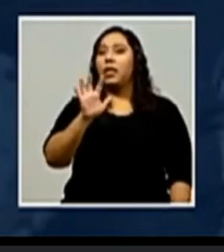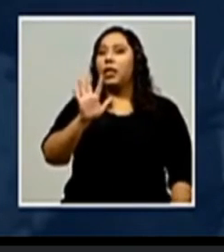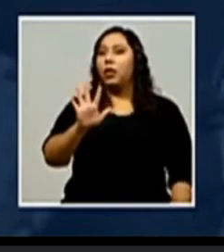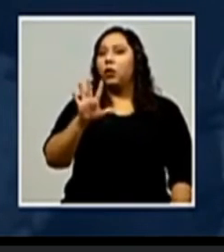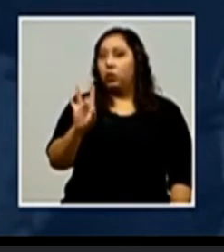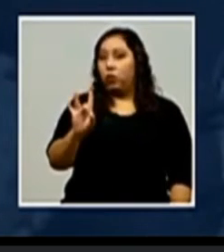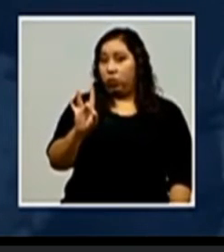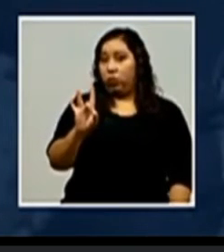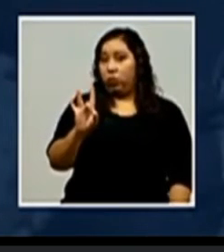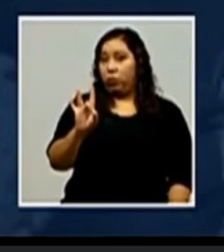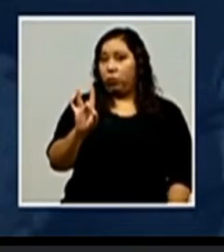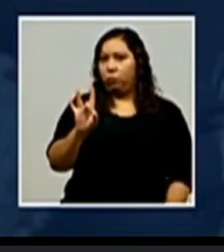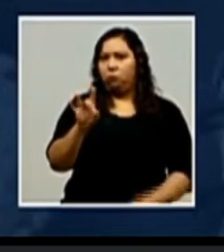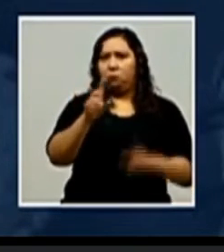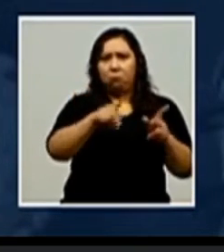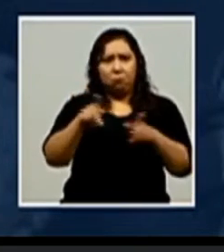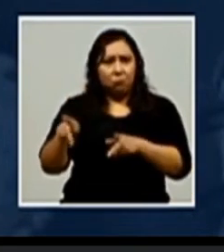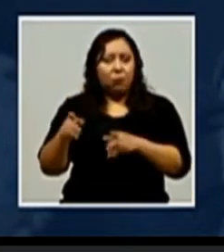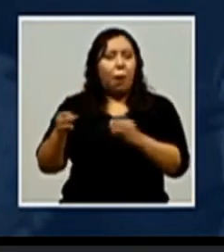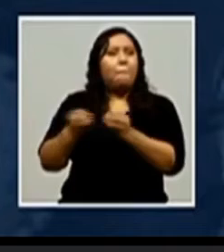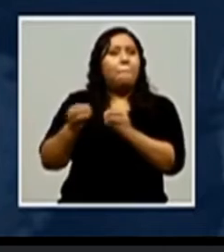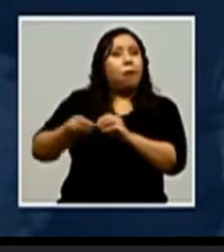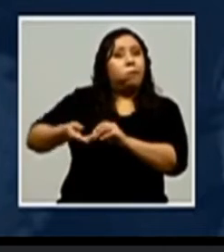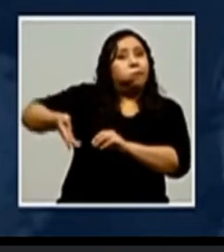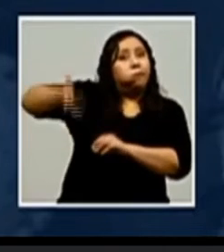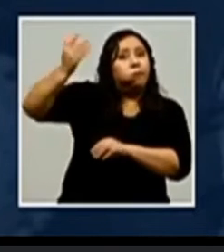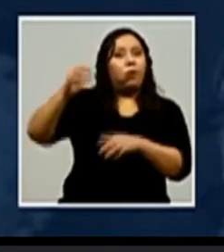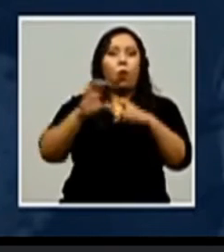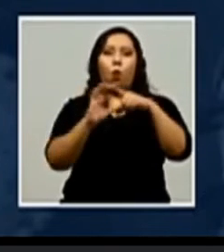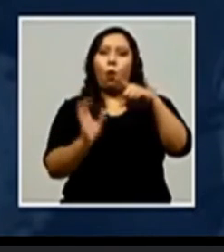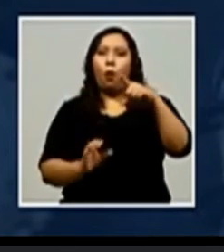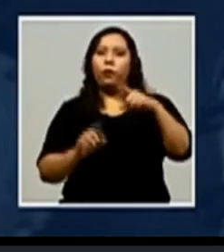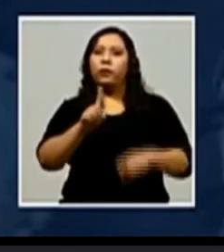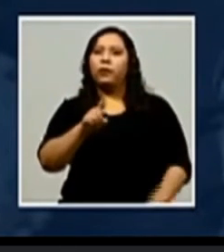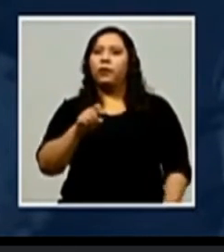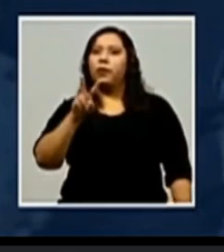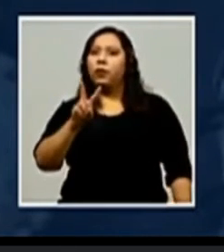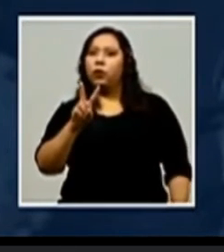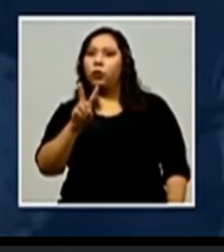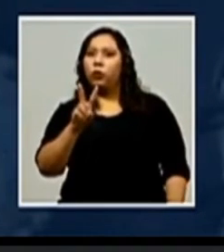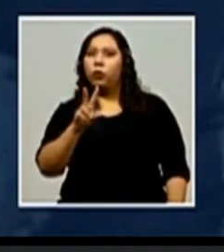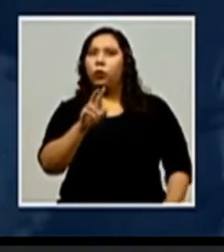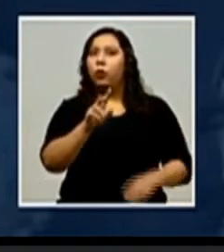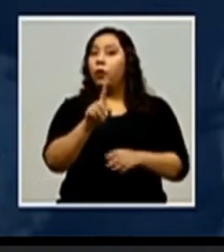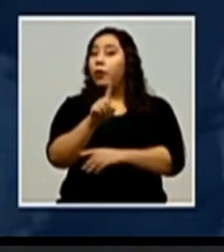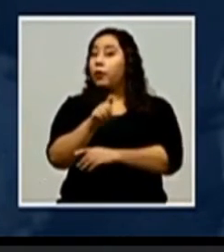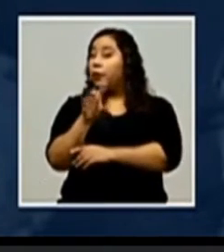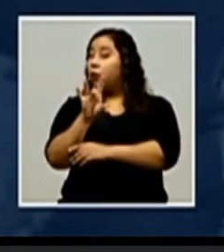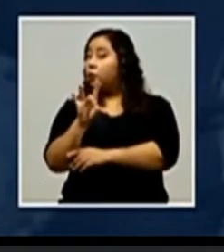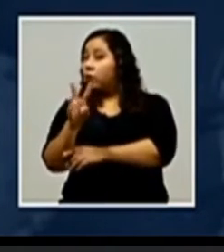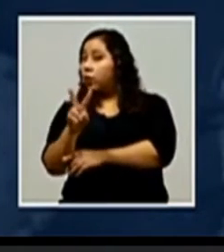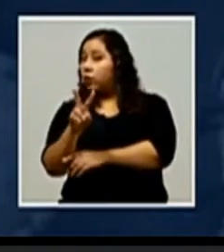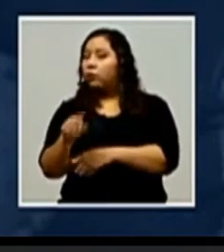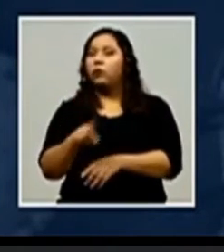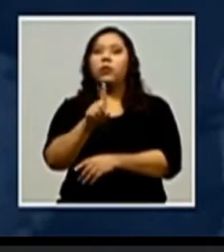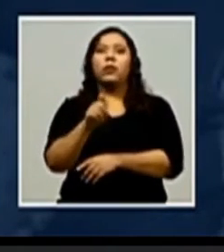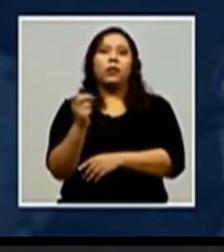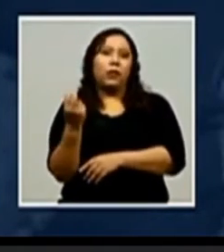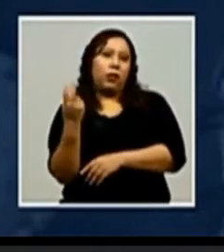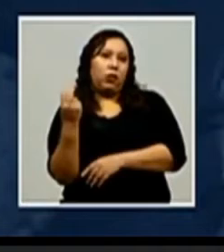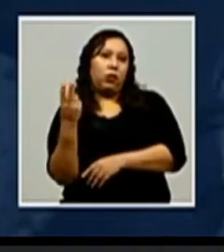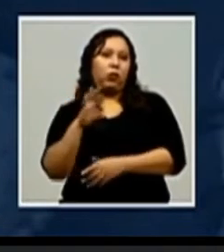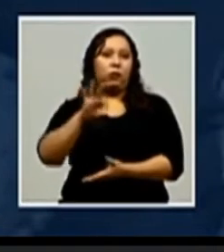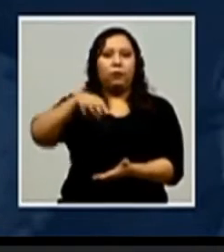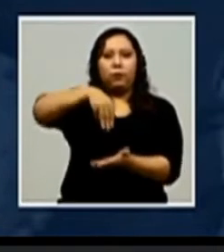recuperados. La mayoría del departamento de Cortés, 182 compatriotas. 112 en Francisco Morazán.